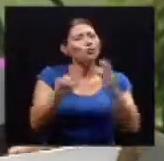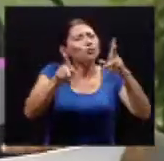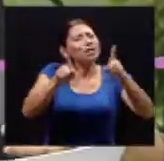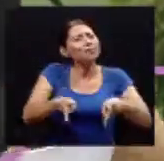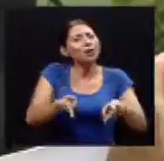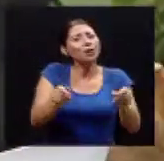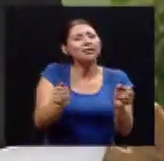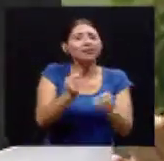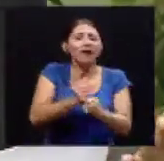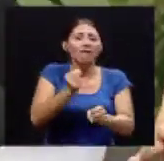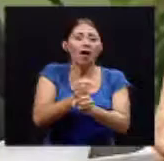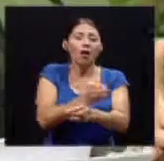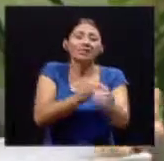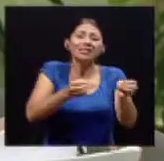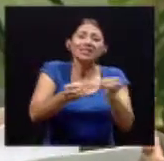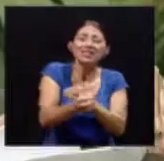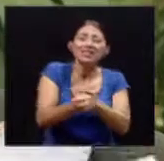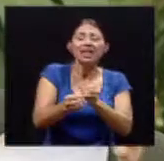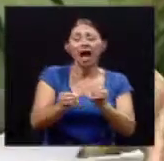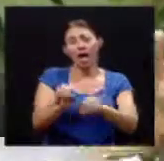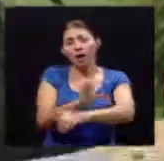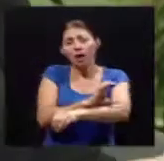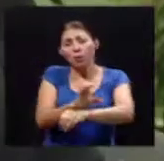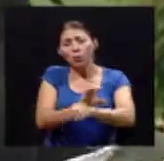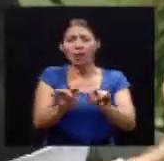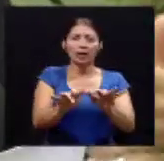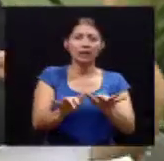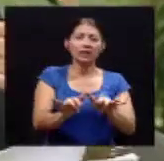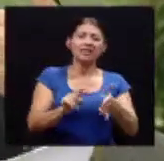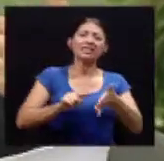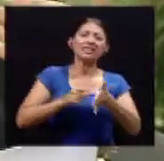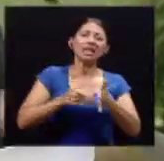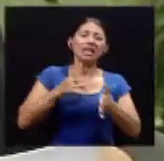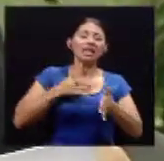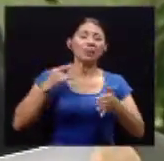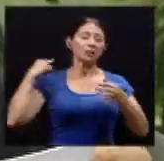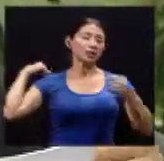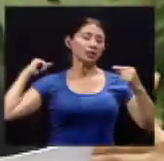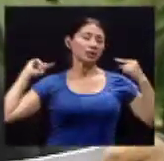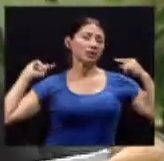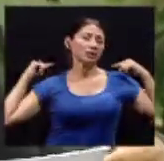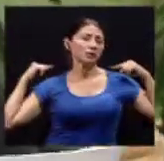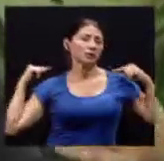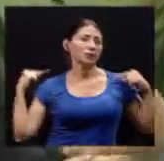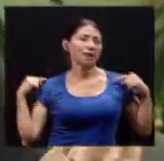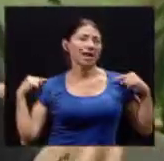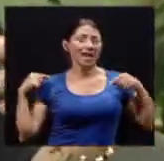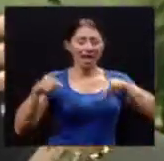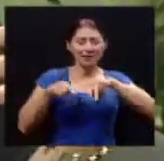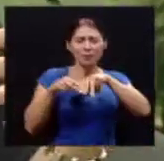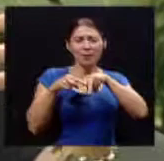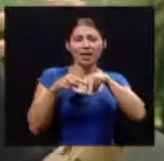sentimos mucho malestar en la espalda y empezamos a estirar las piernas porque el cuerpo nos pide cambiar la posición